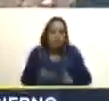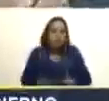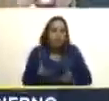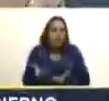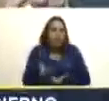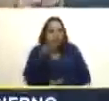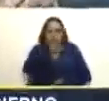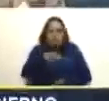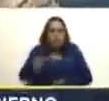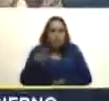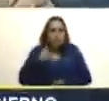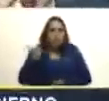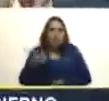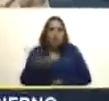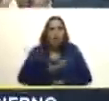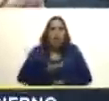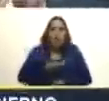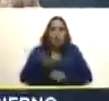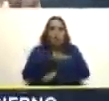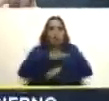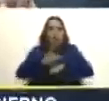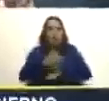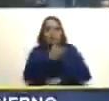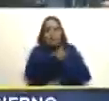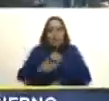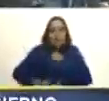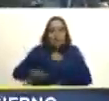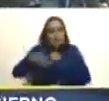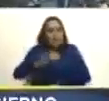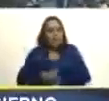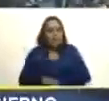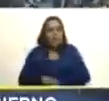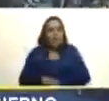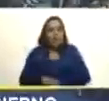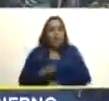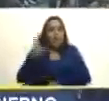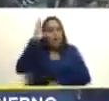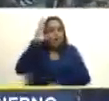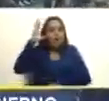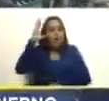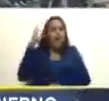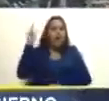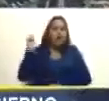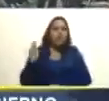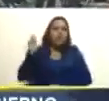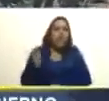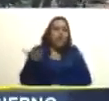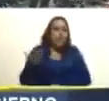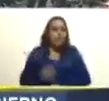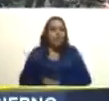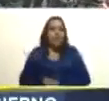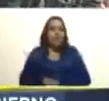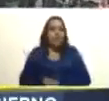para alcalde gobernador presidente concejal diputado legislador